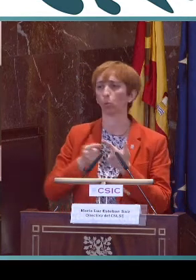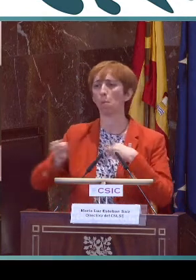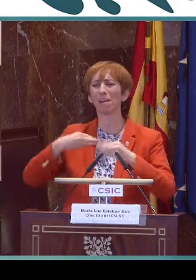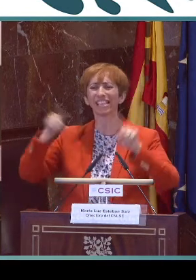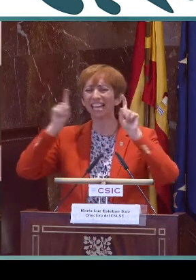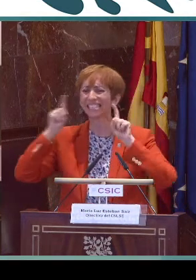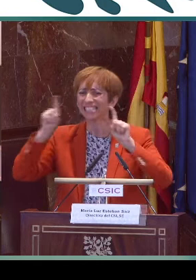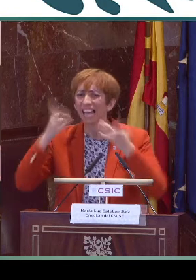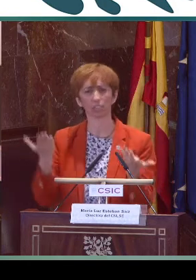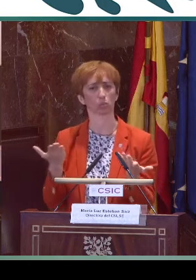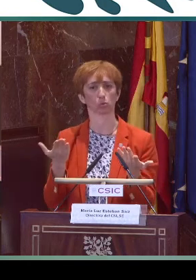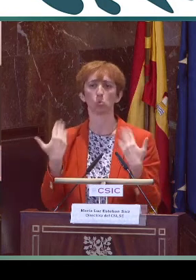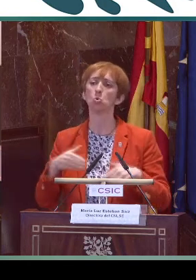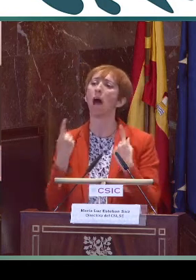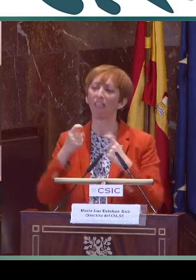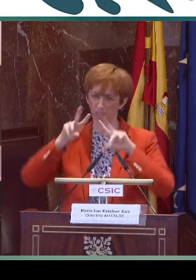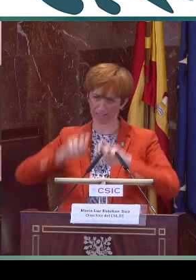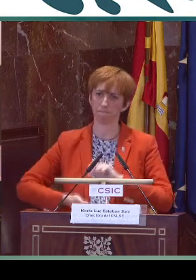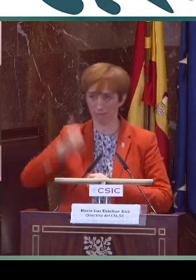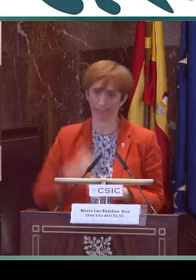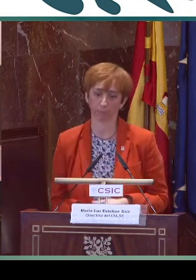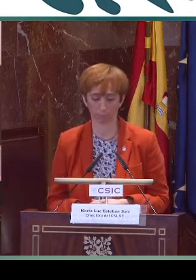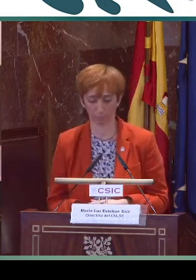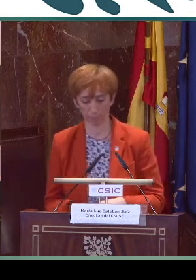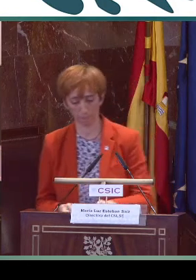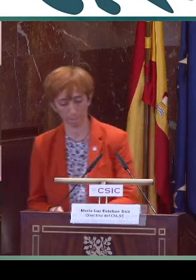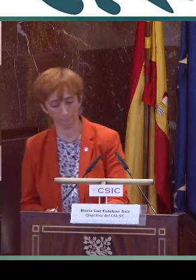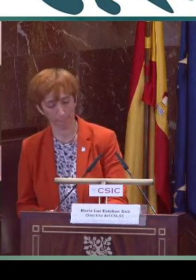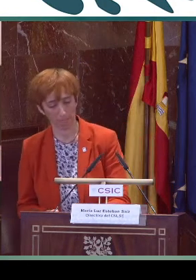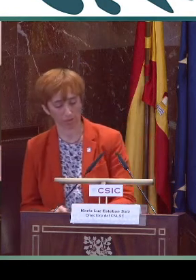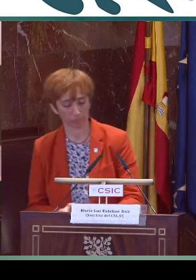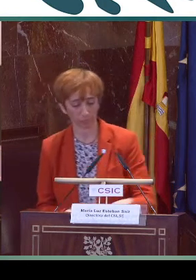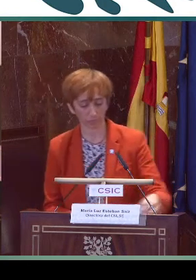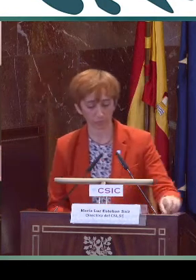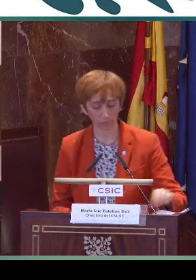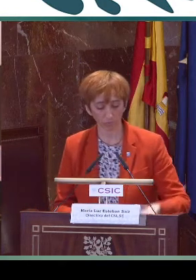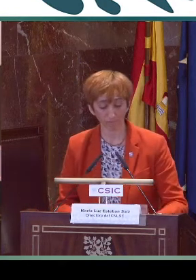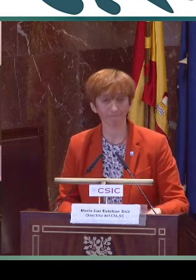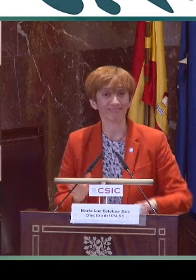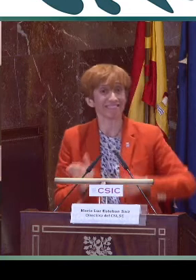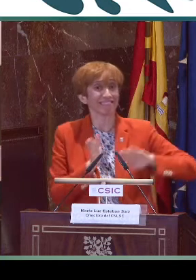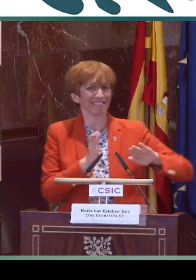Necesitamos centrarnos en el currículo educativo. Necesitamos investigar mucho más.